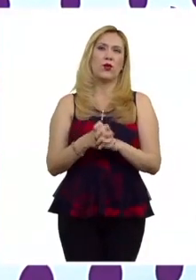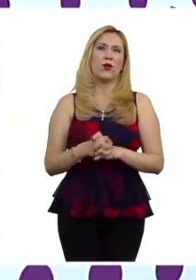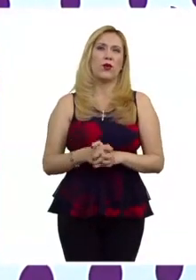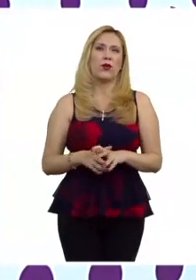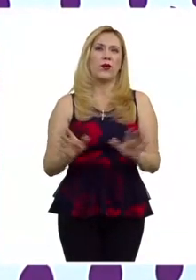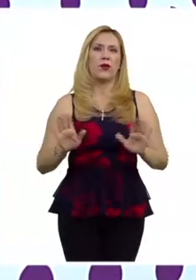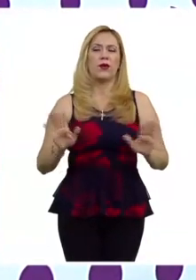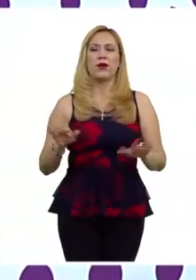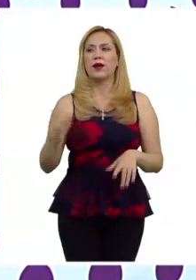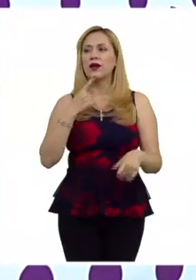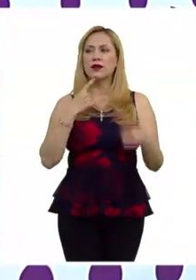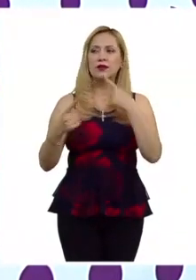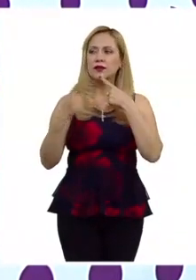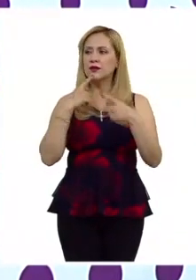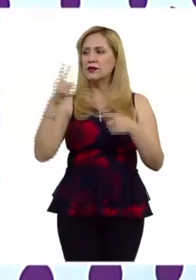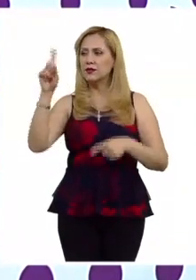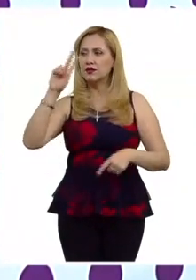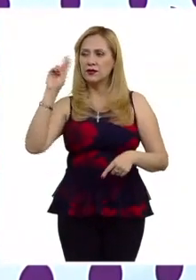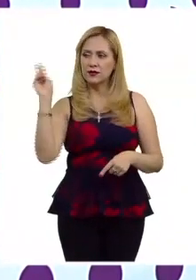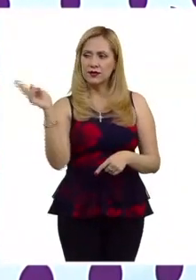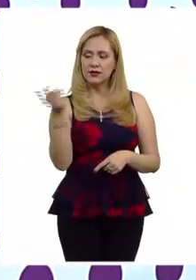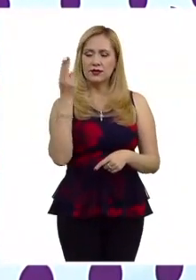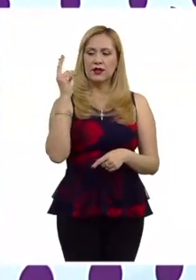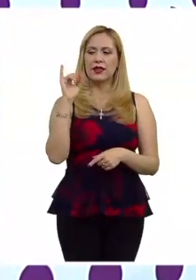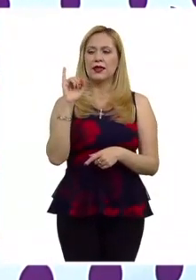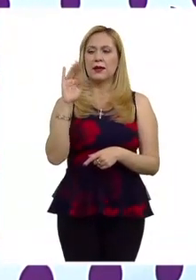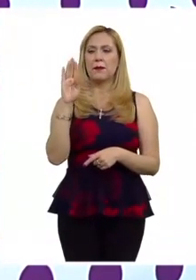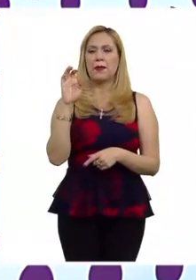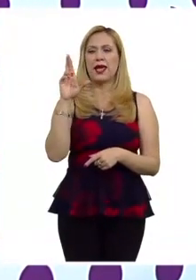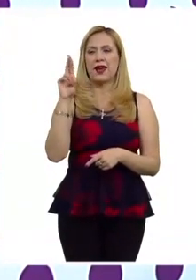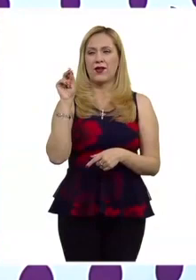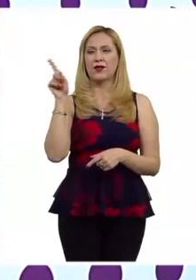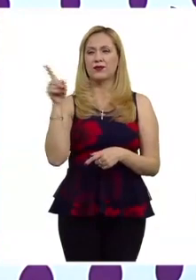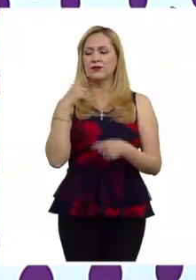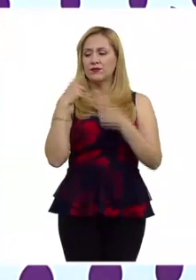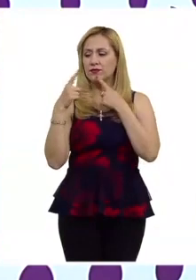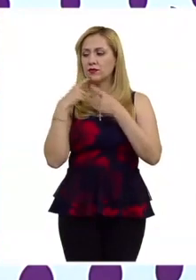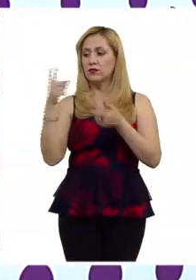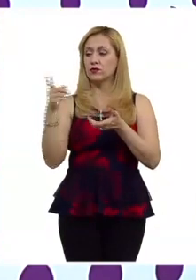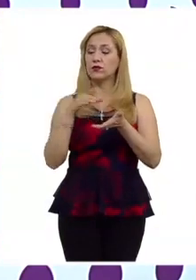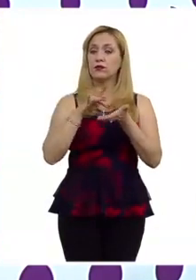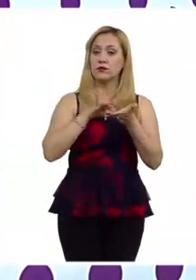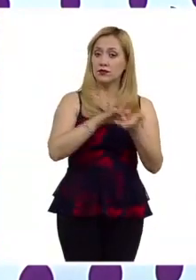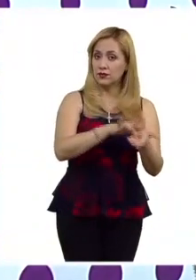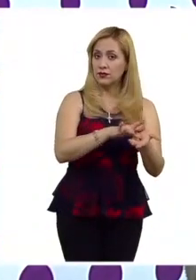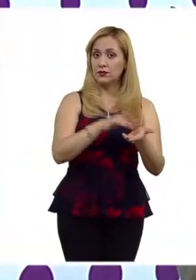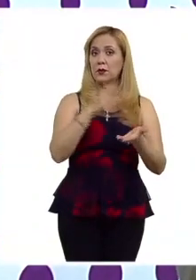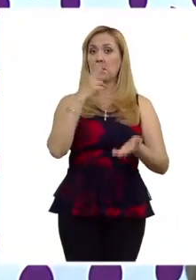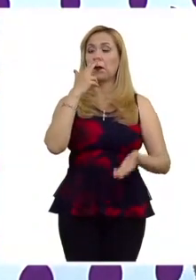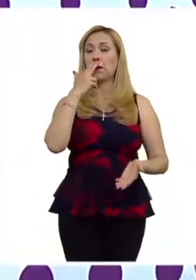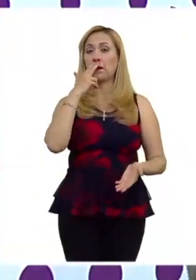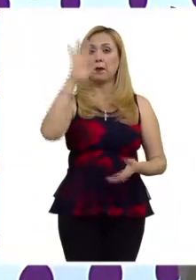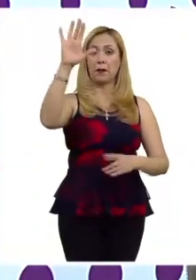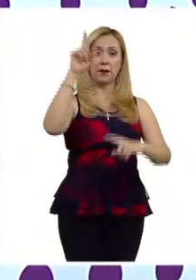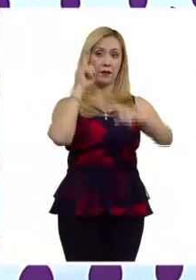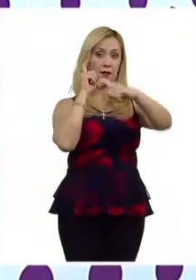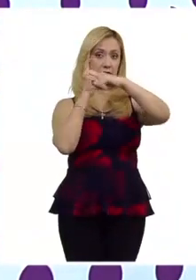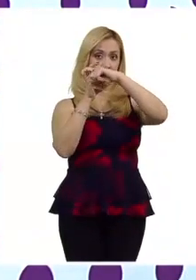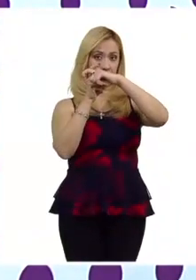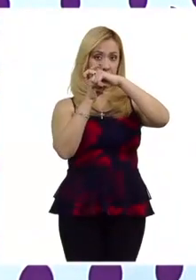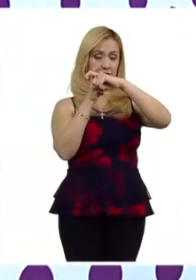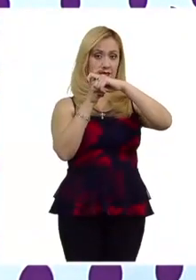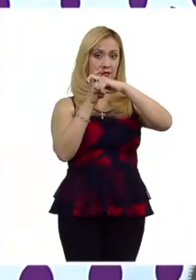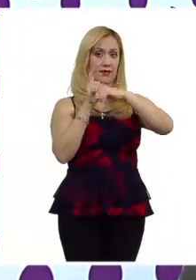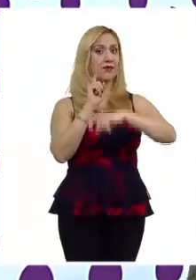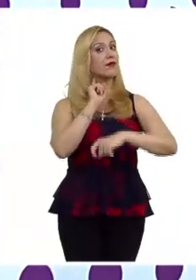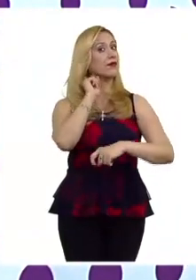teníamos una discusión la otra vez en la universidad iberoamericana y esto no se trata de si apoyas o no la suástica nazi sino más bien si esto es discurso